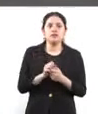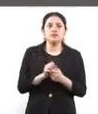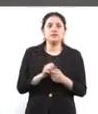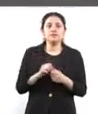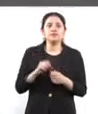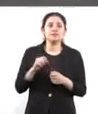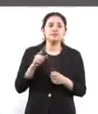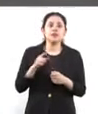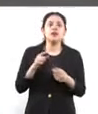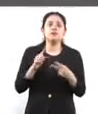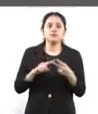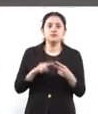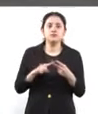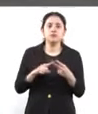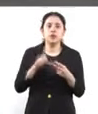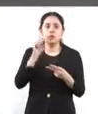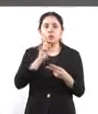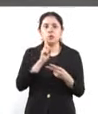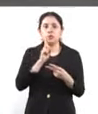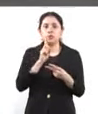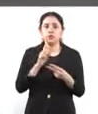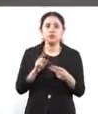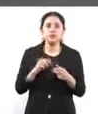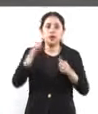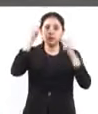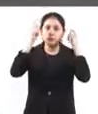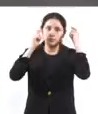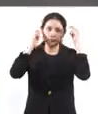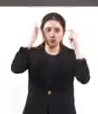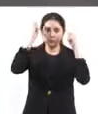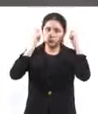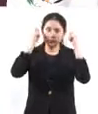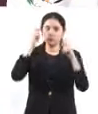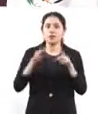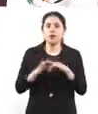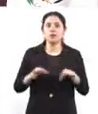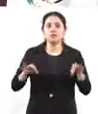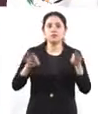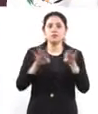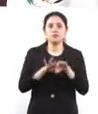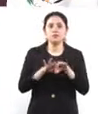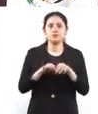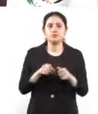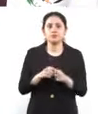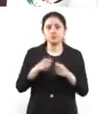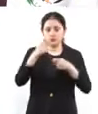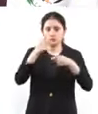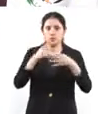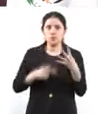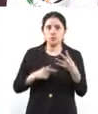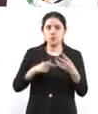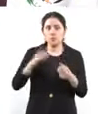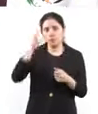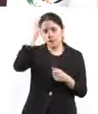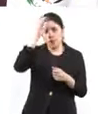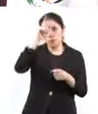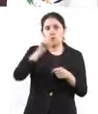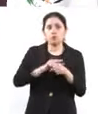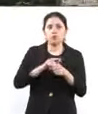Nathalie, la importancia para el turismo. Esta plataforma incluye actividades culturales, deportivas,